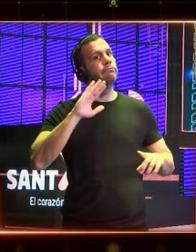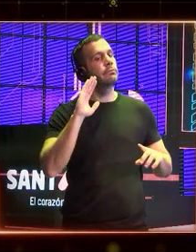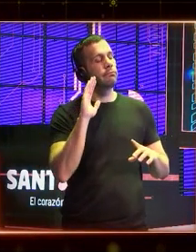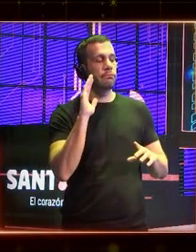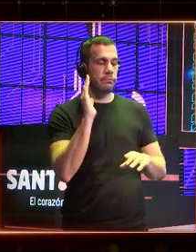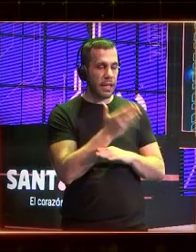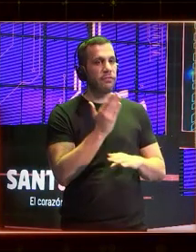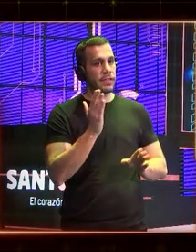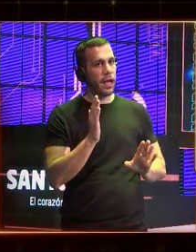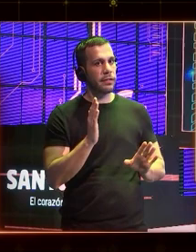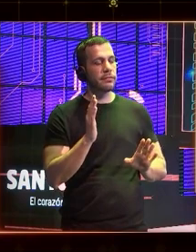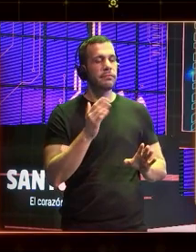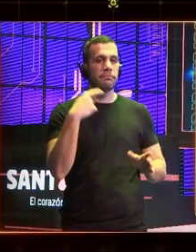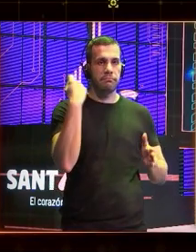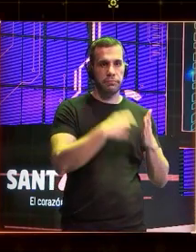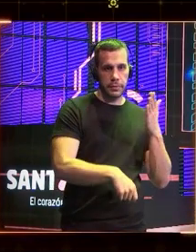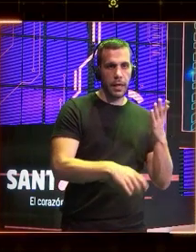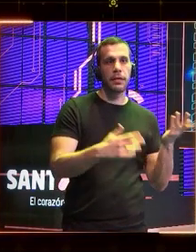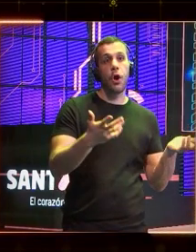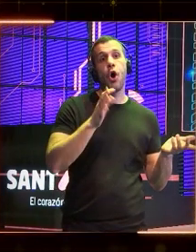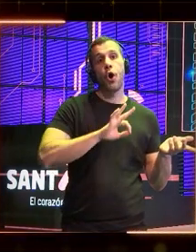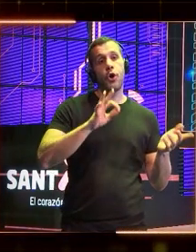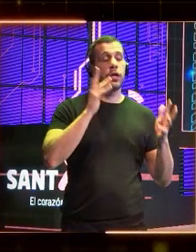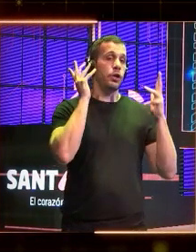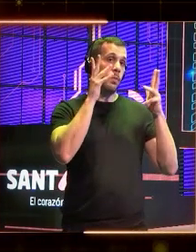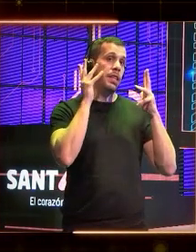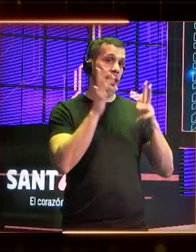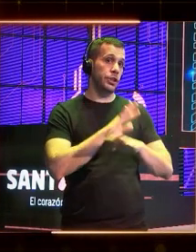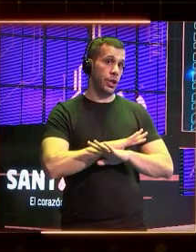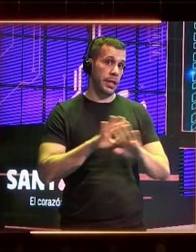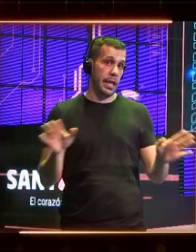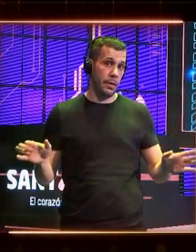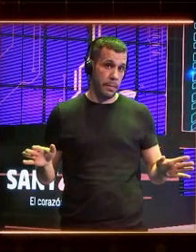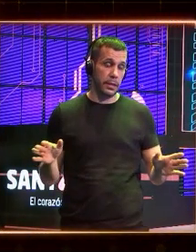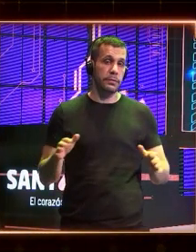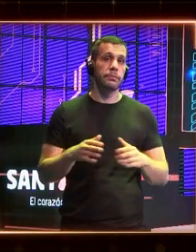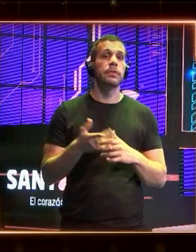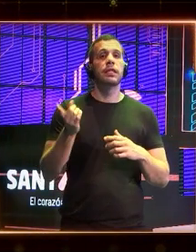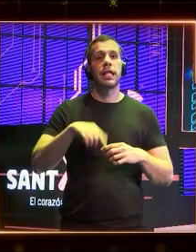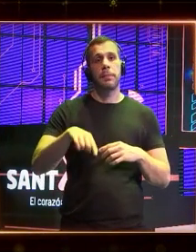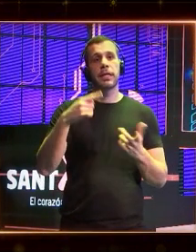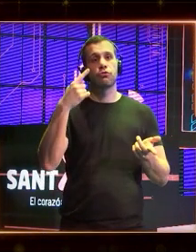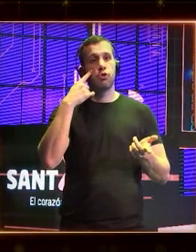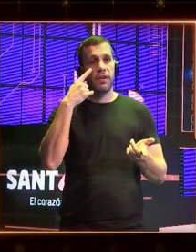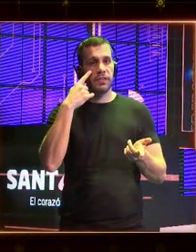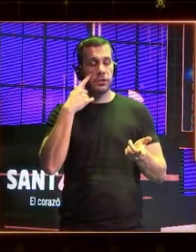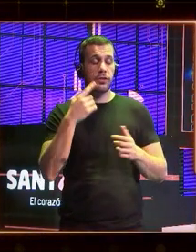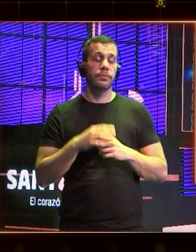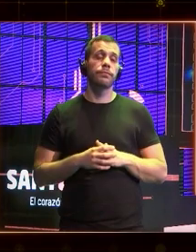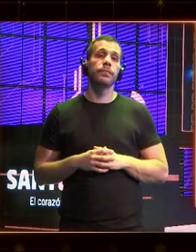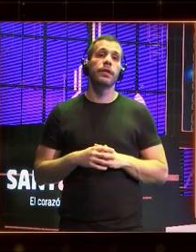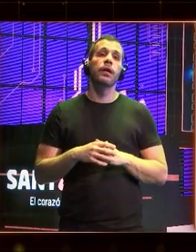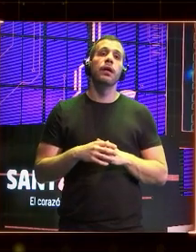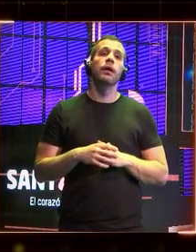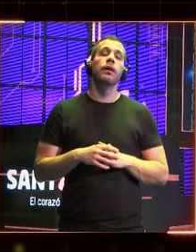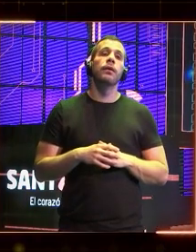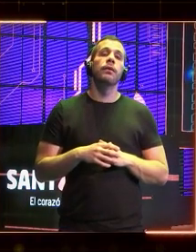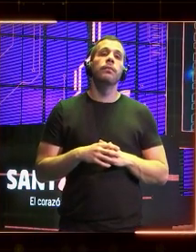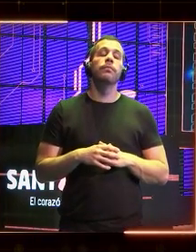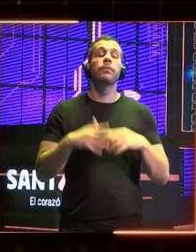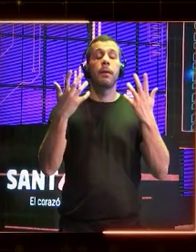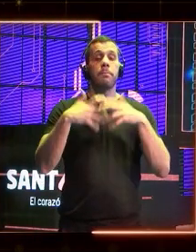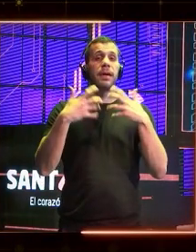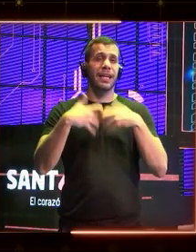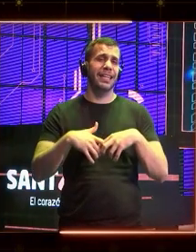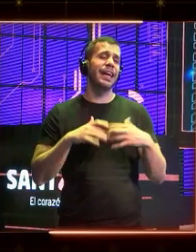organismos de supervisión, no solamente recomendaciones. Y también hay algo muy importante que va a cambiar también la relación con las máquinas de